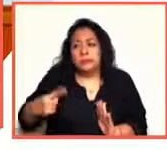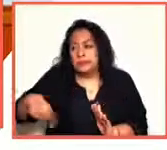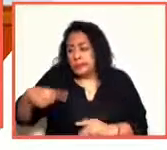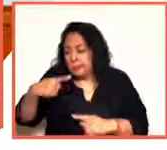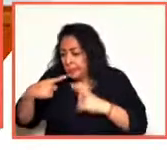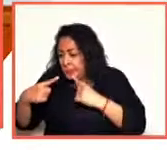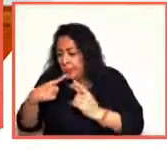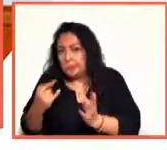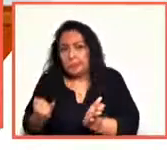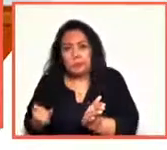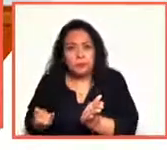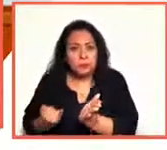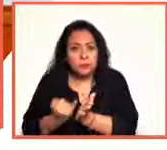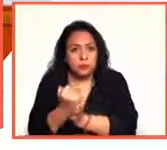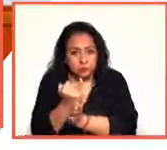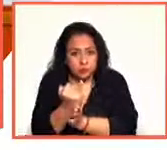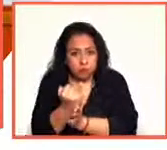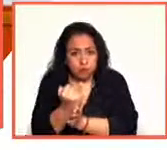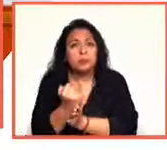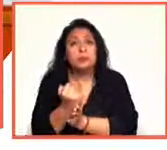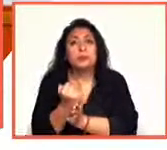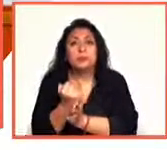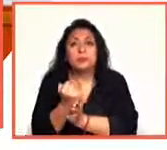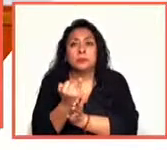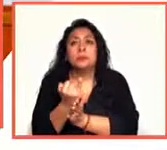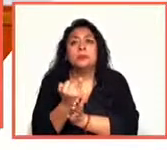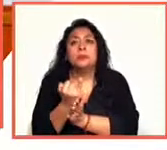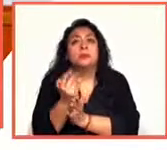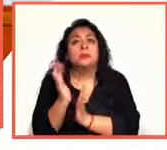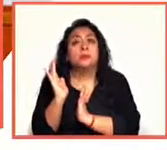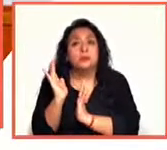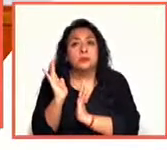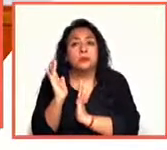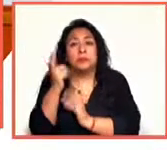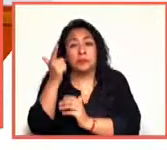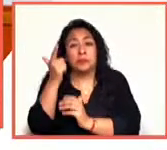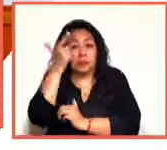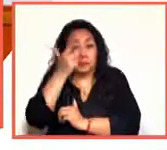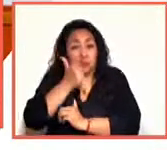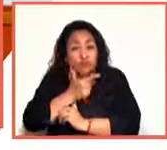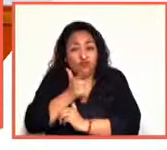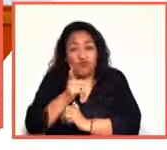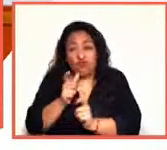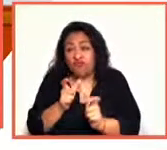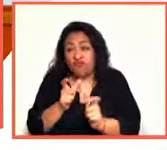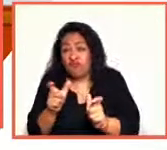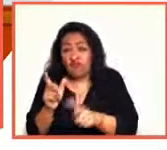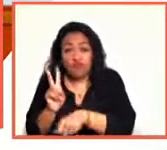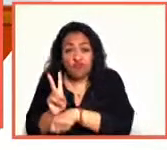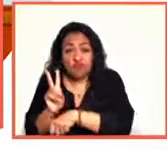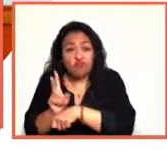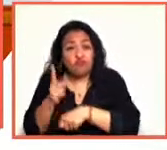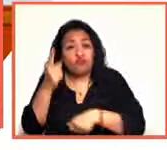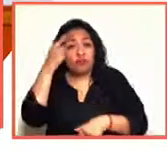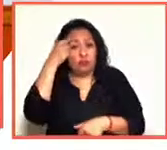pasarla, hacer guardias nocturnas para seguir